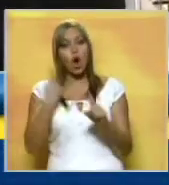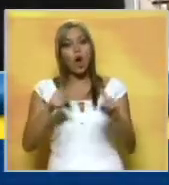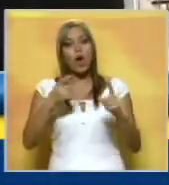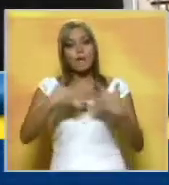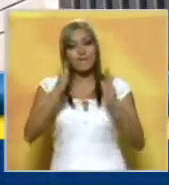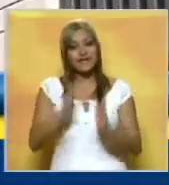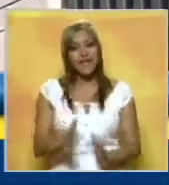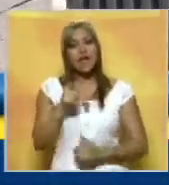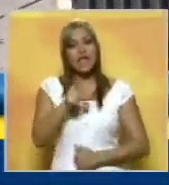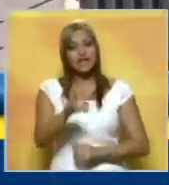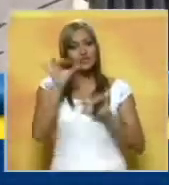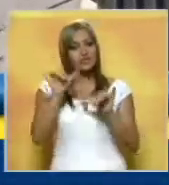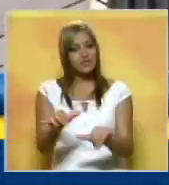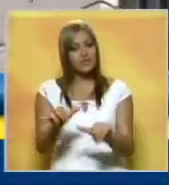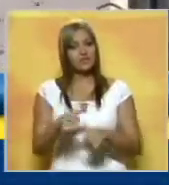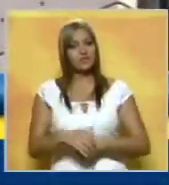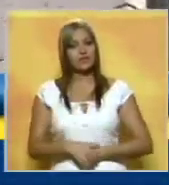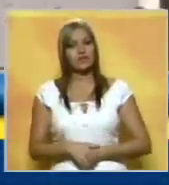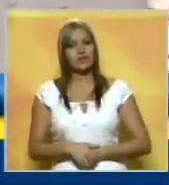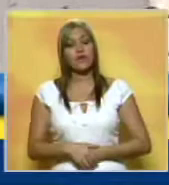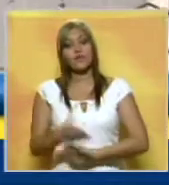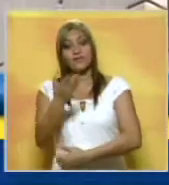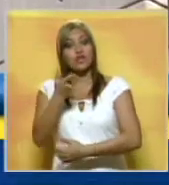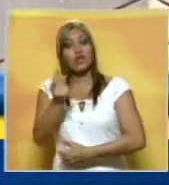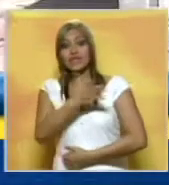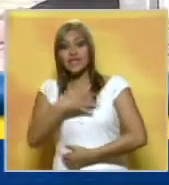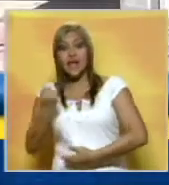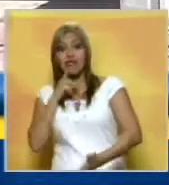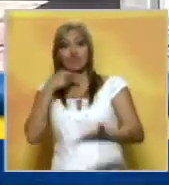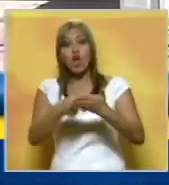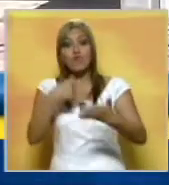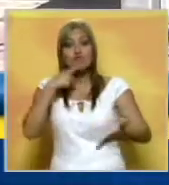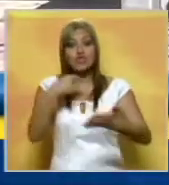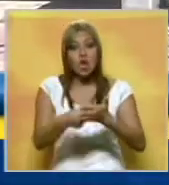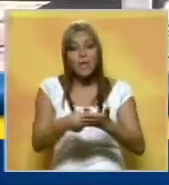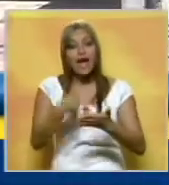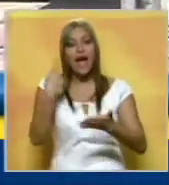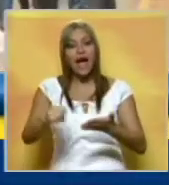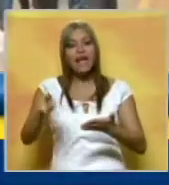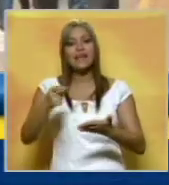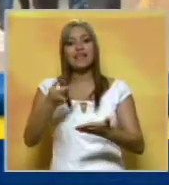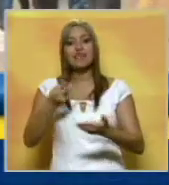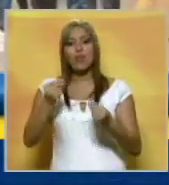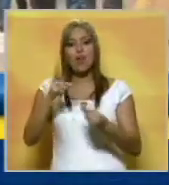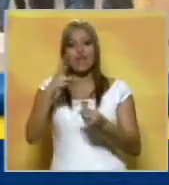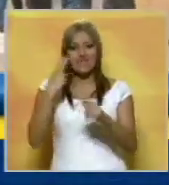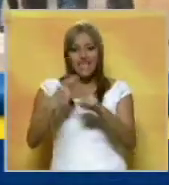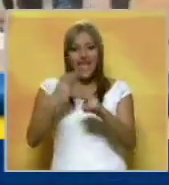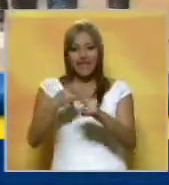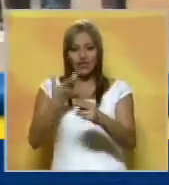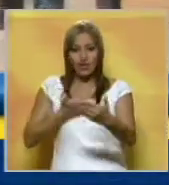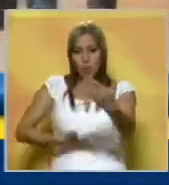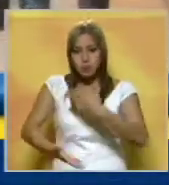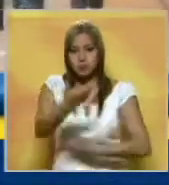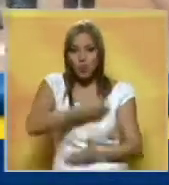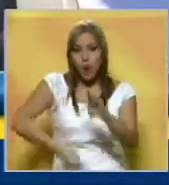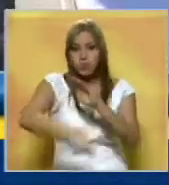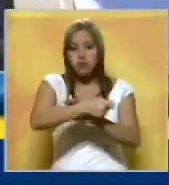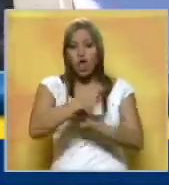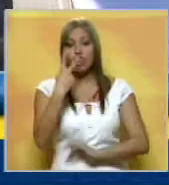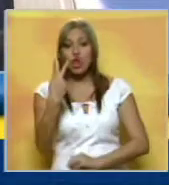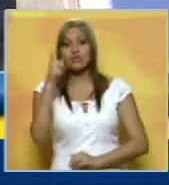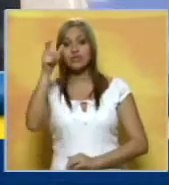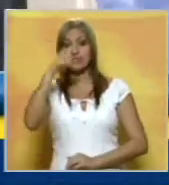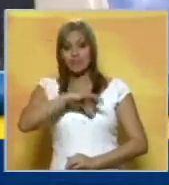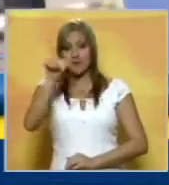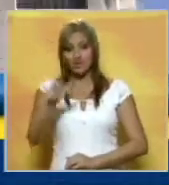que licitaban con la misma, a cambio de no involucrarlos en los casos de contrabando del hierro. El efectivo castrense y los dos civiles